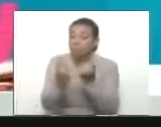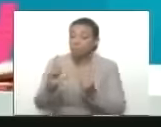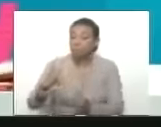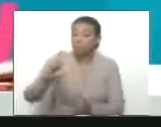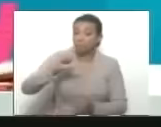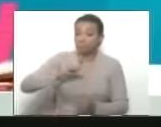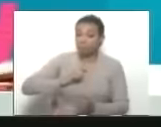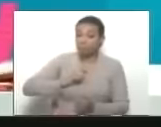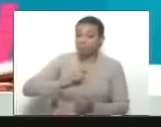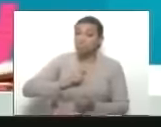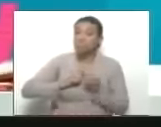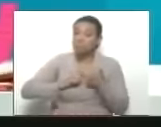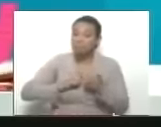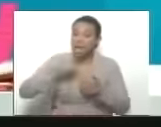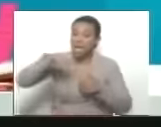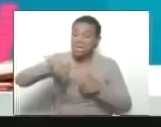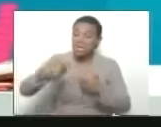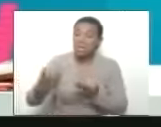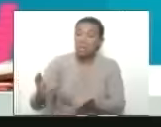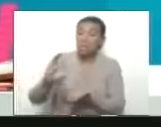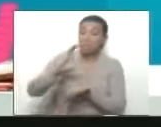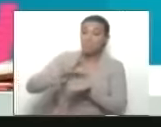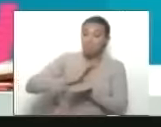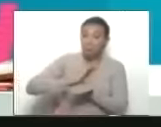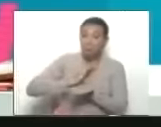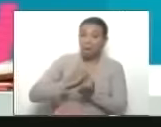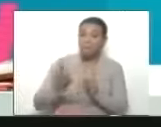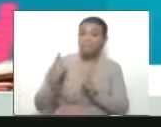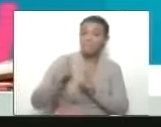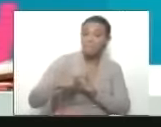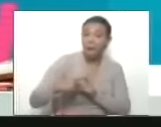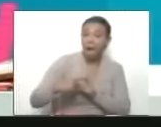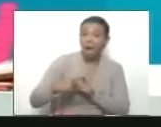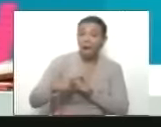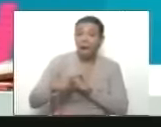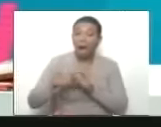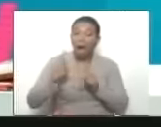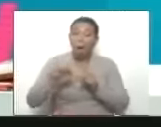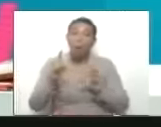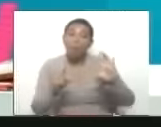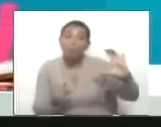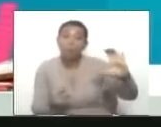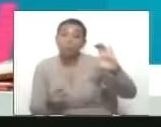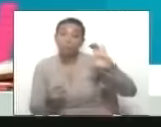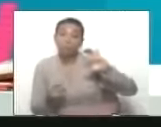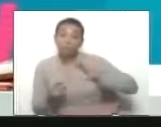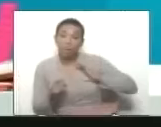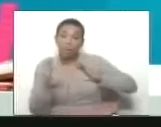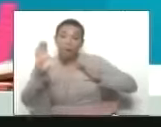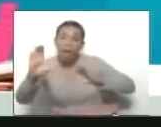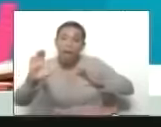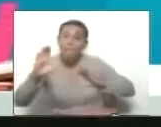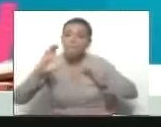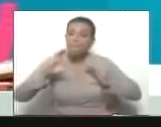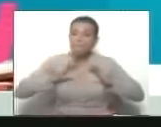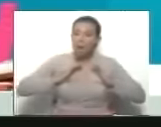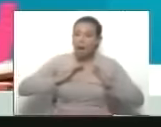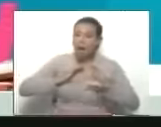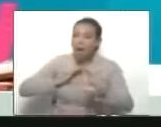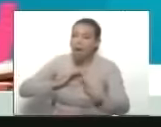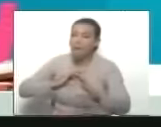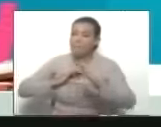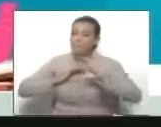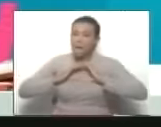buena que se suma a otra platica que estoy raguñando y consiguiendo